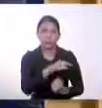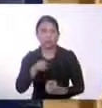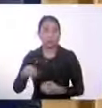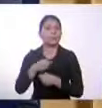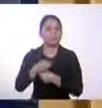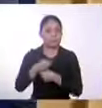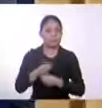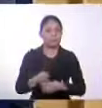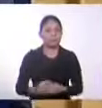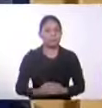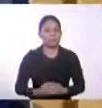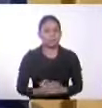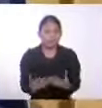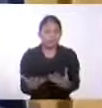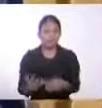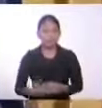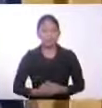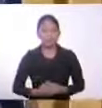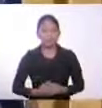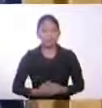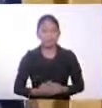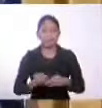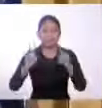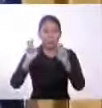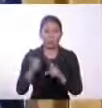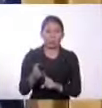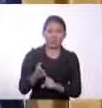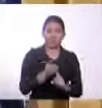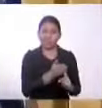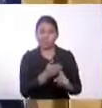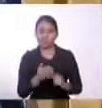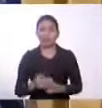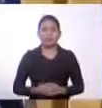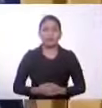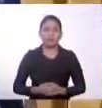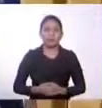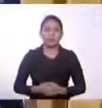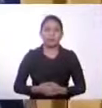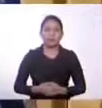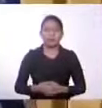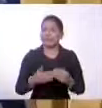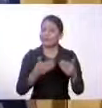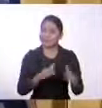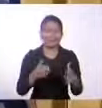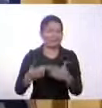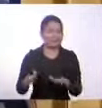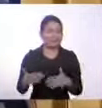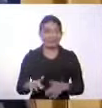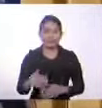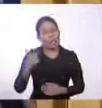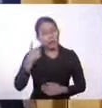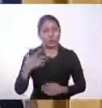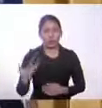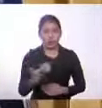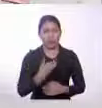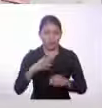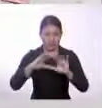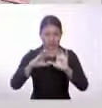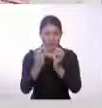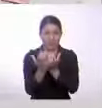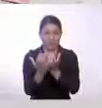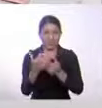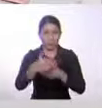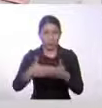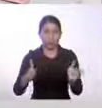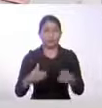Entonces, la discriminación, todo esto se da en diferentes... Nosotros en el aula, por ejemplo, lo